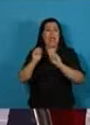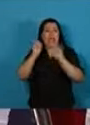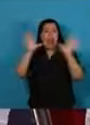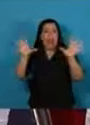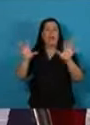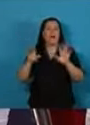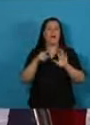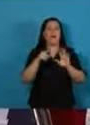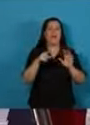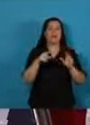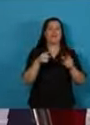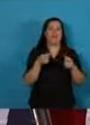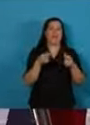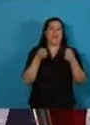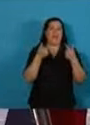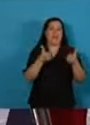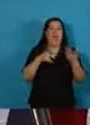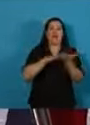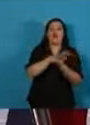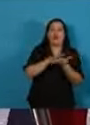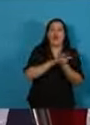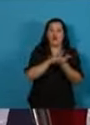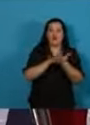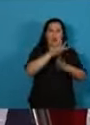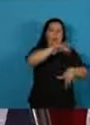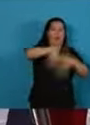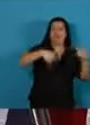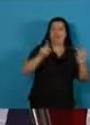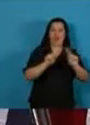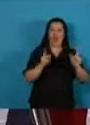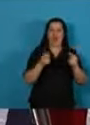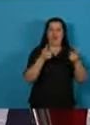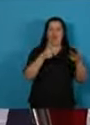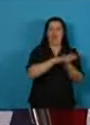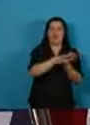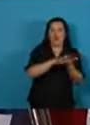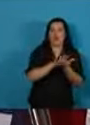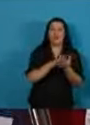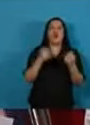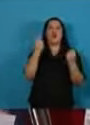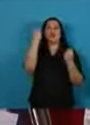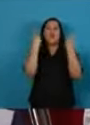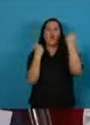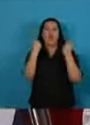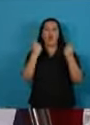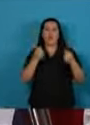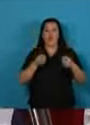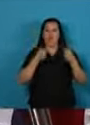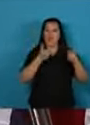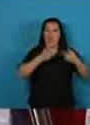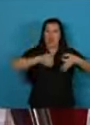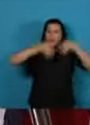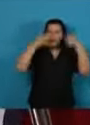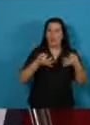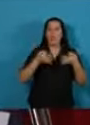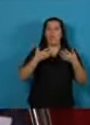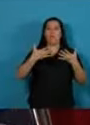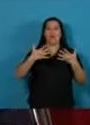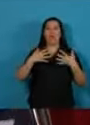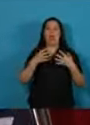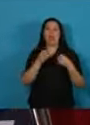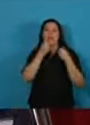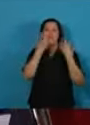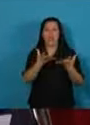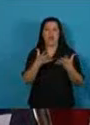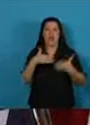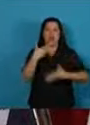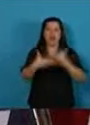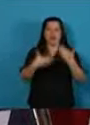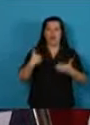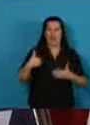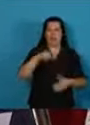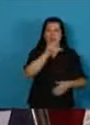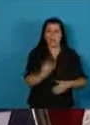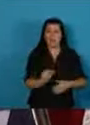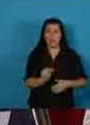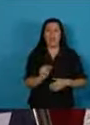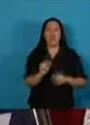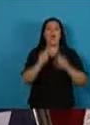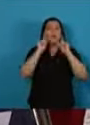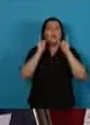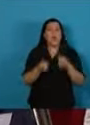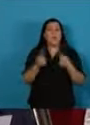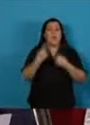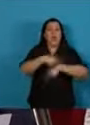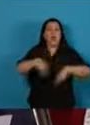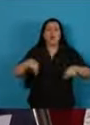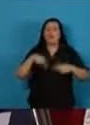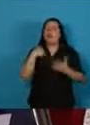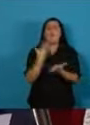situación de desorden para otorgarle consistencia económica y social a nuestra recuperación. La consistencia integral de